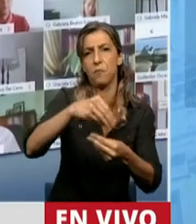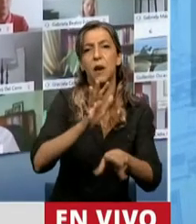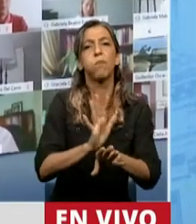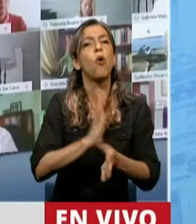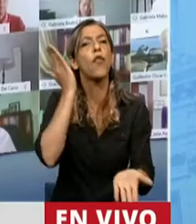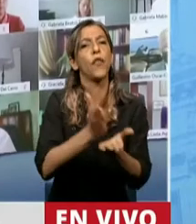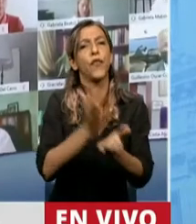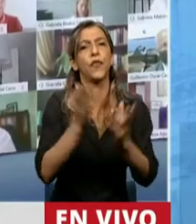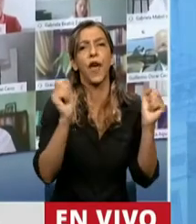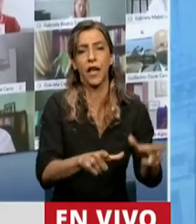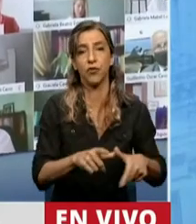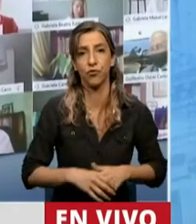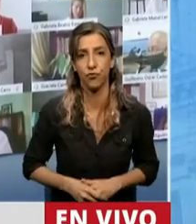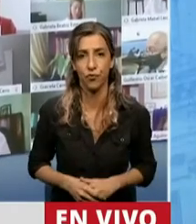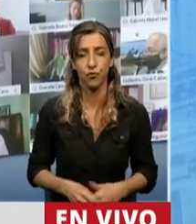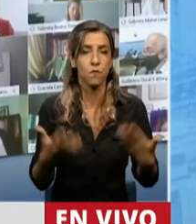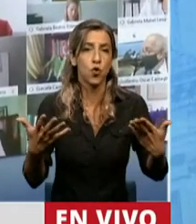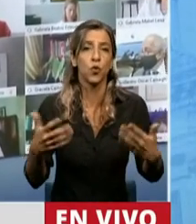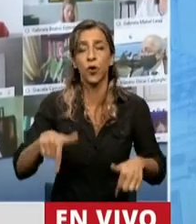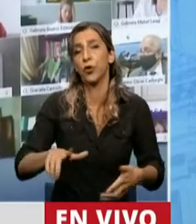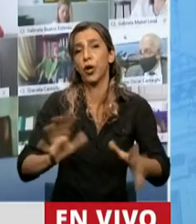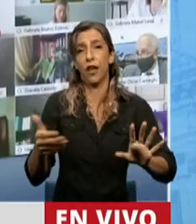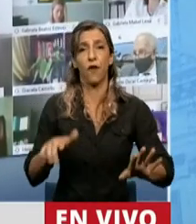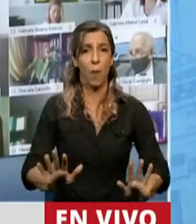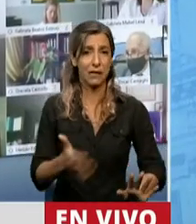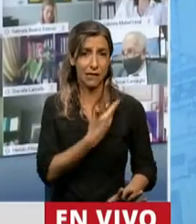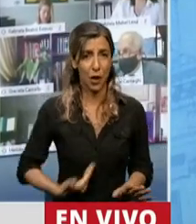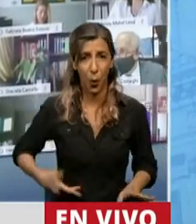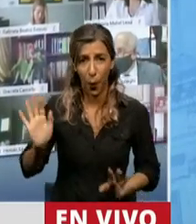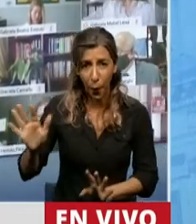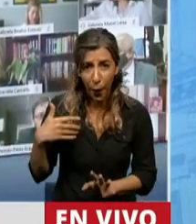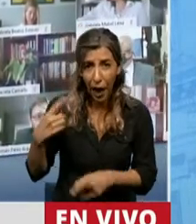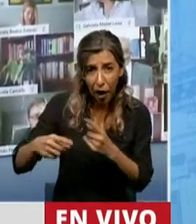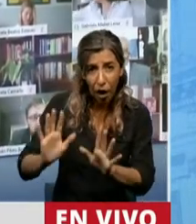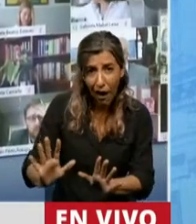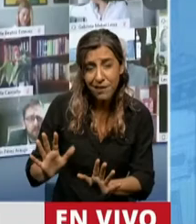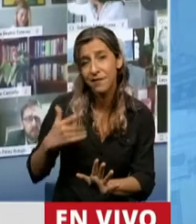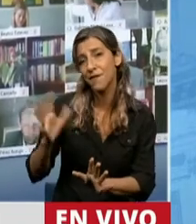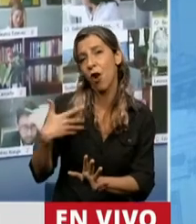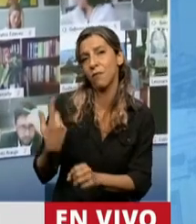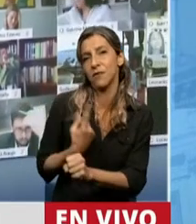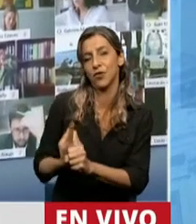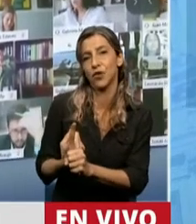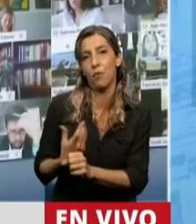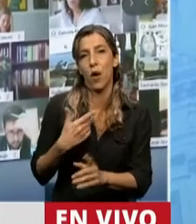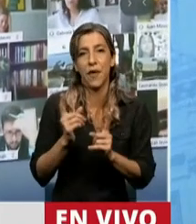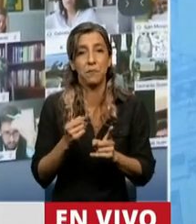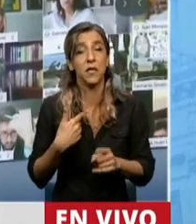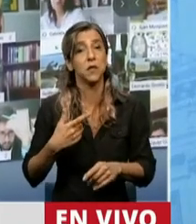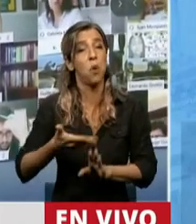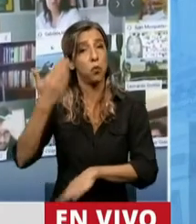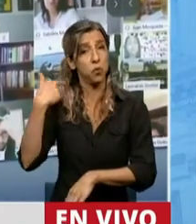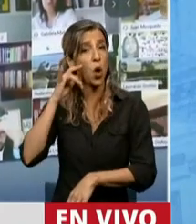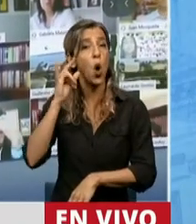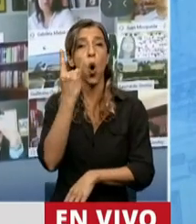puede ser con esta orientación social que plantea el gobierno. Solo en el presupuesto nos dice que, el otro día nos dijo Guzmán que